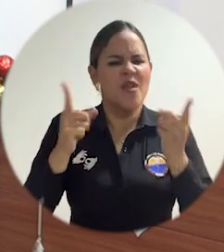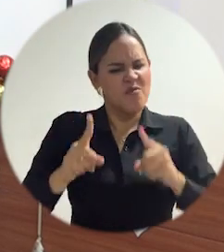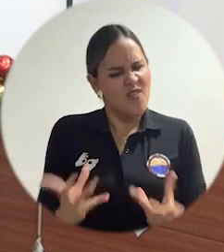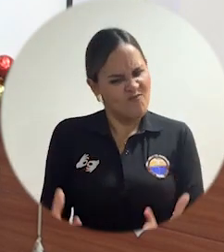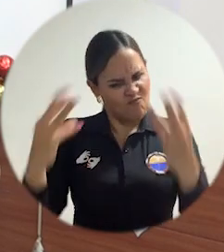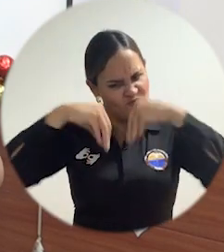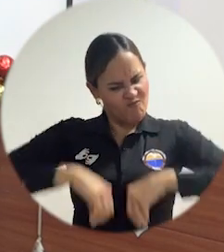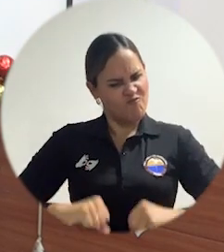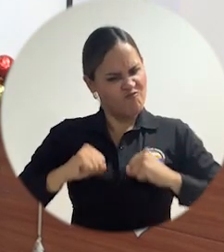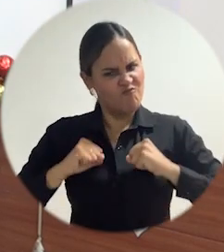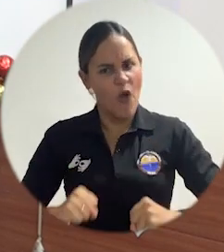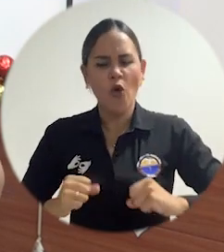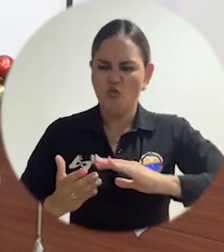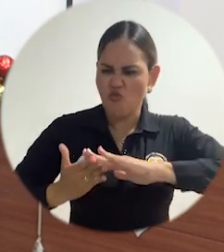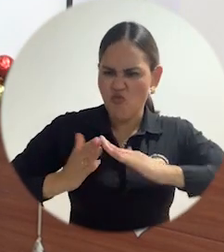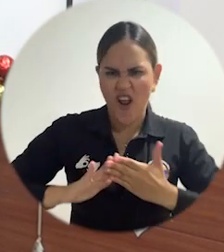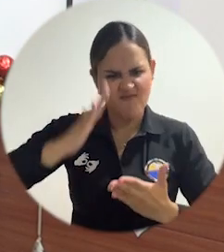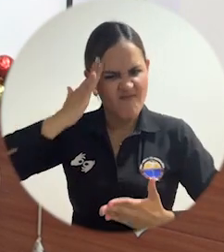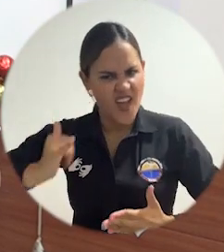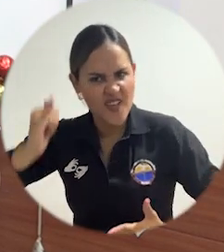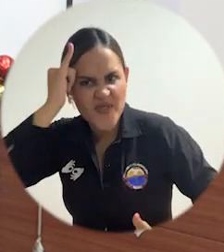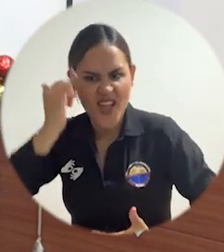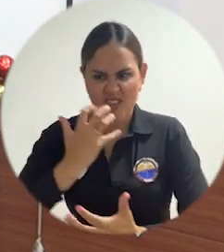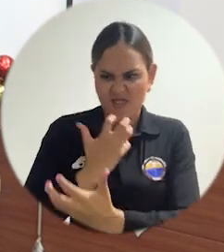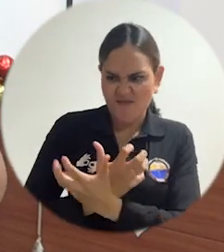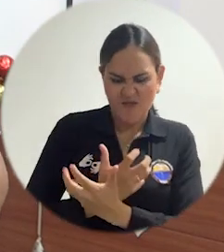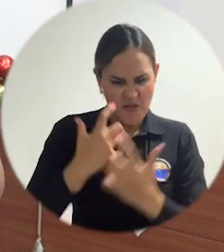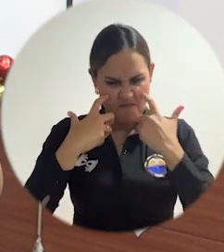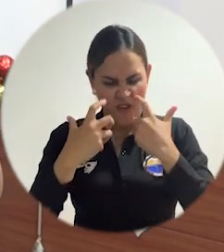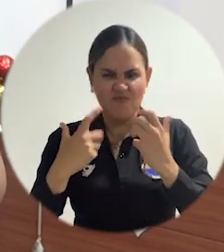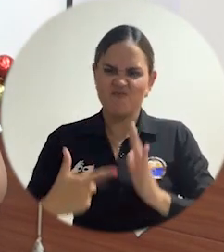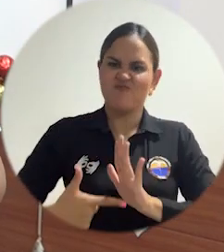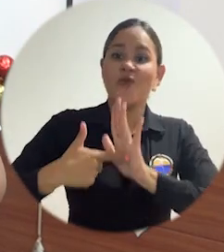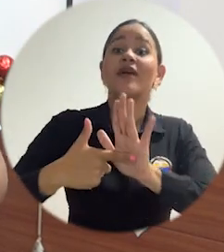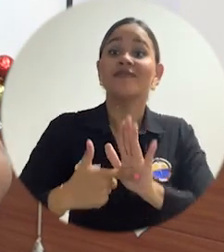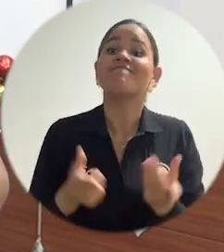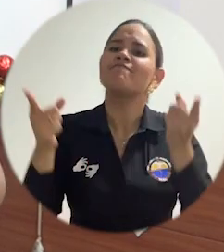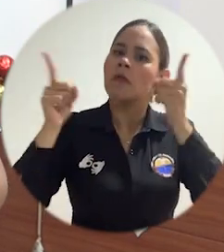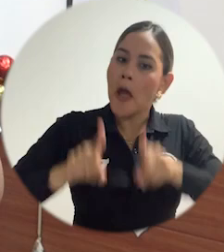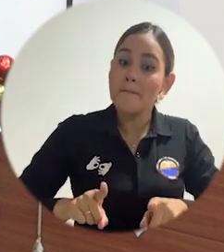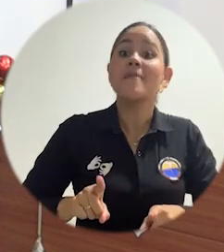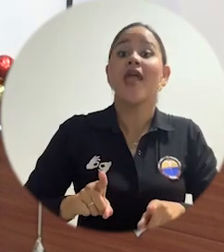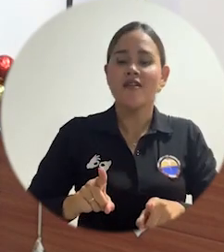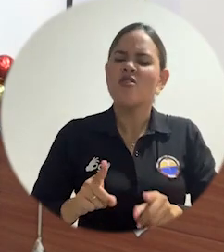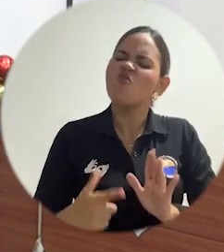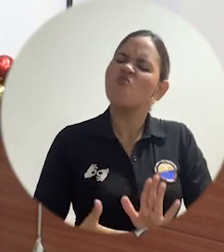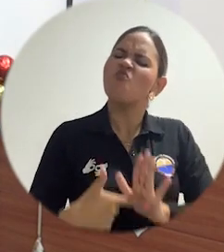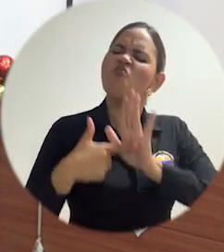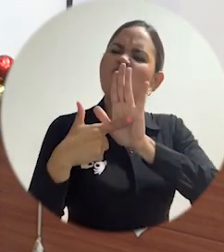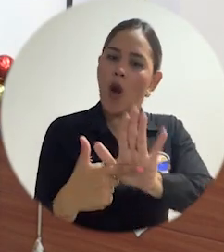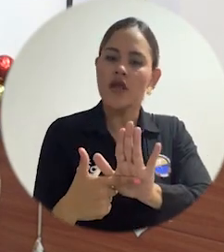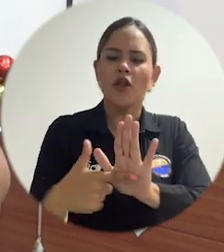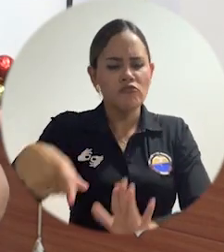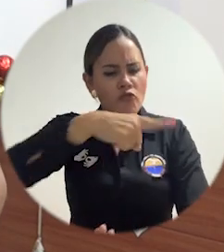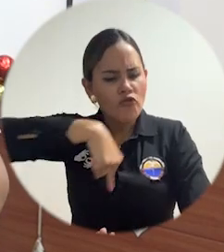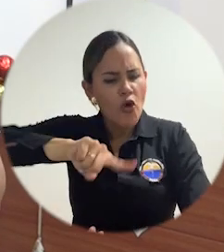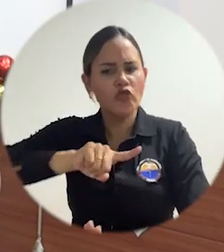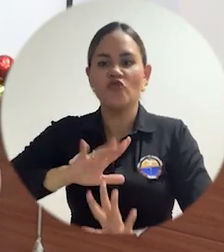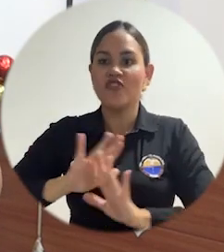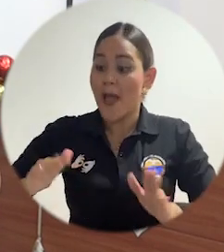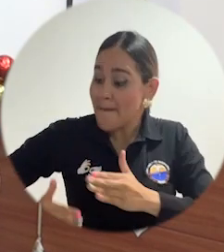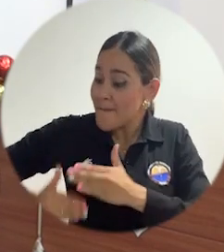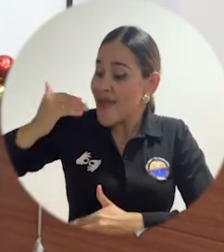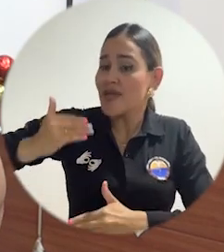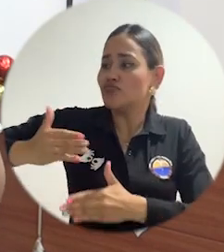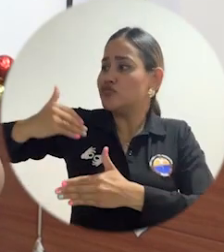científica, pero sobre todo le demostramos al departamento del Magdalena y al país que la apuesta por la inclusión y la innovación fue una apuesta visionaria que